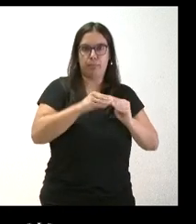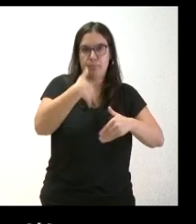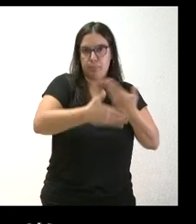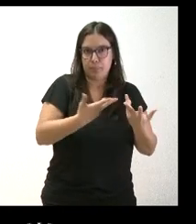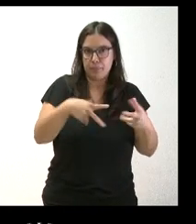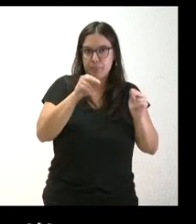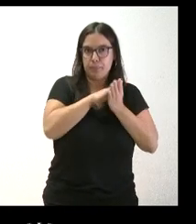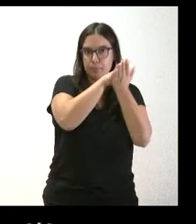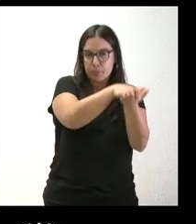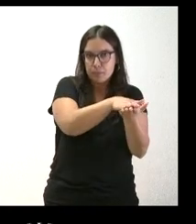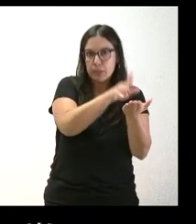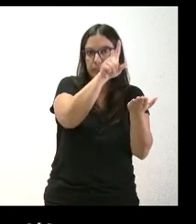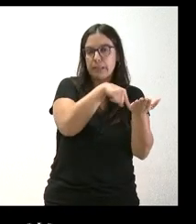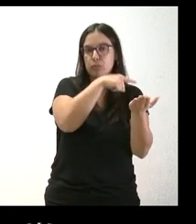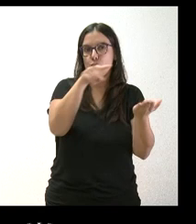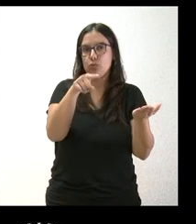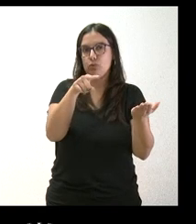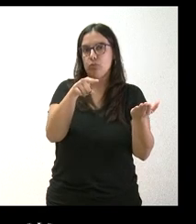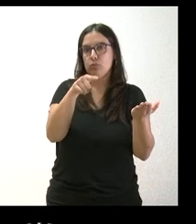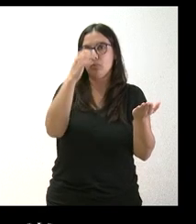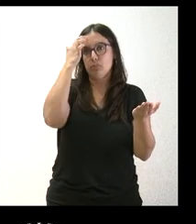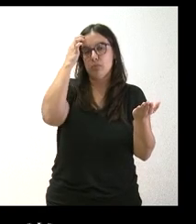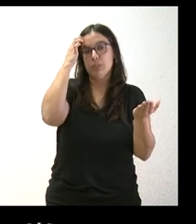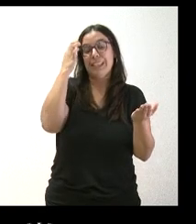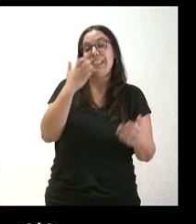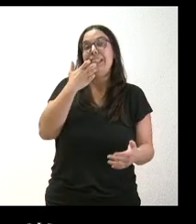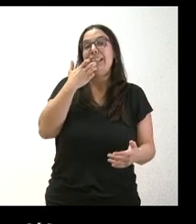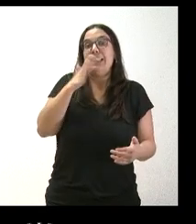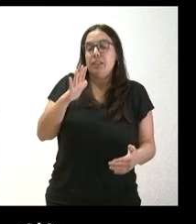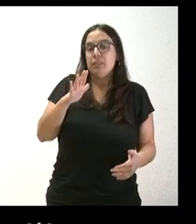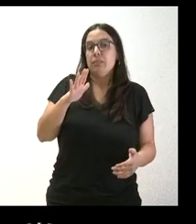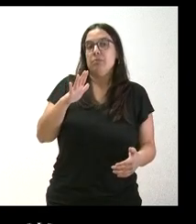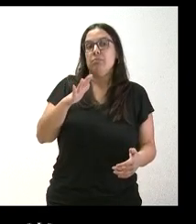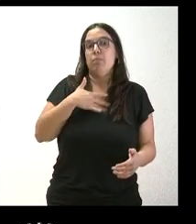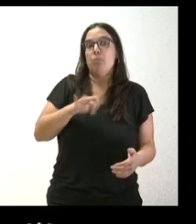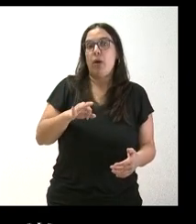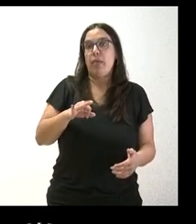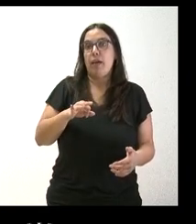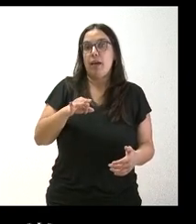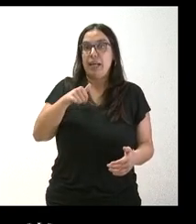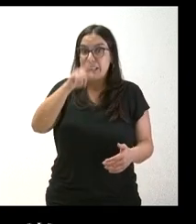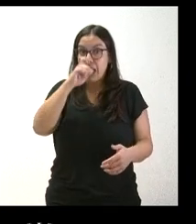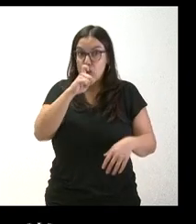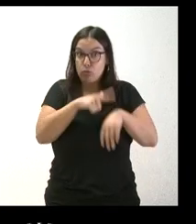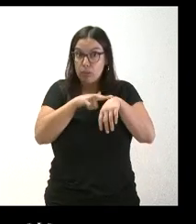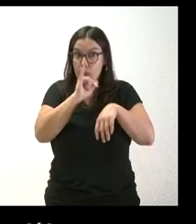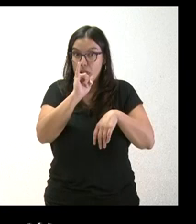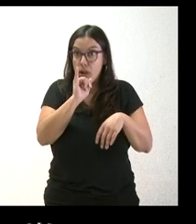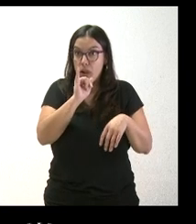¿se terminaría ya la elaboración de los presupuestos de Castilla y León? Y si en este caso cabría la posibilidad de que diera tiempo a que fueran